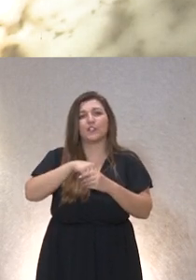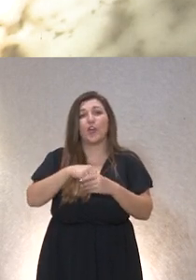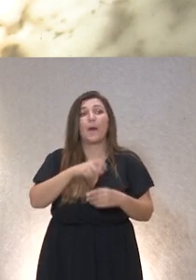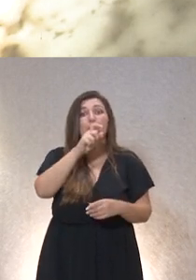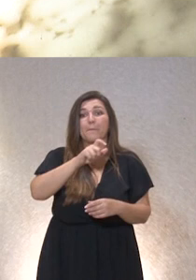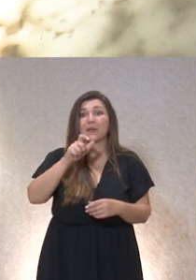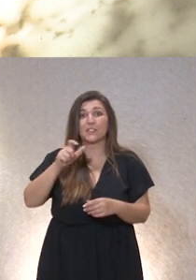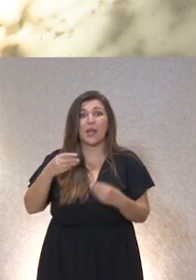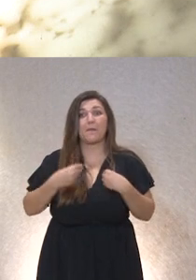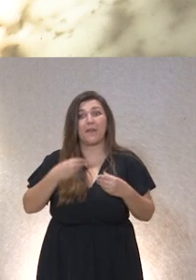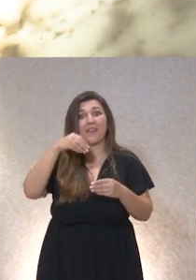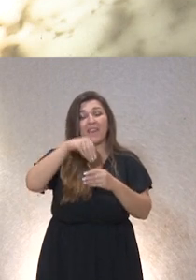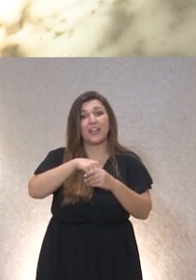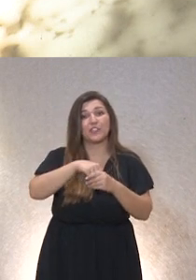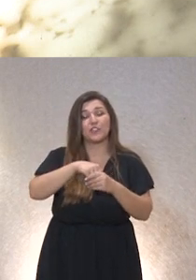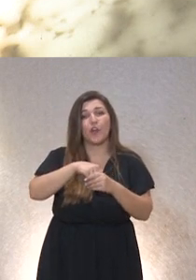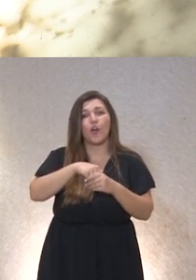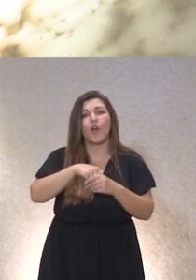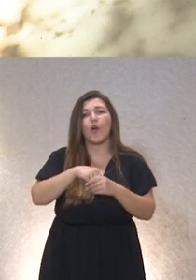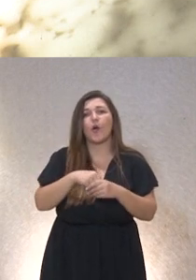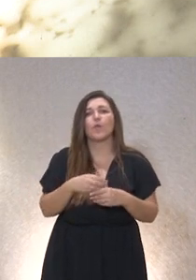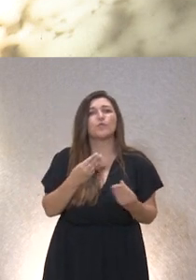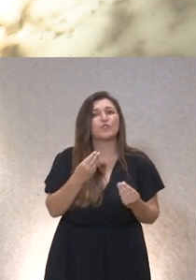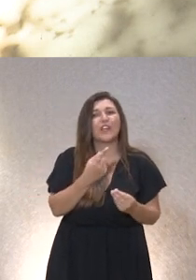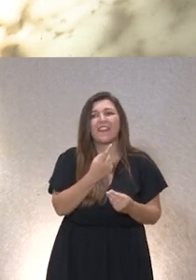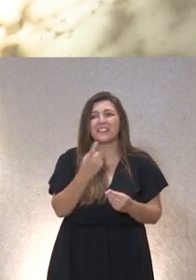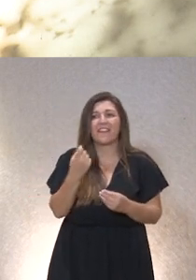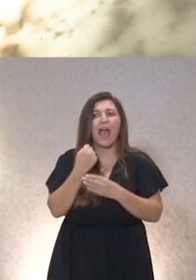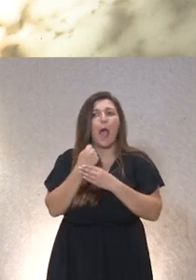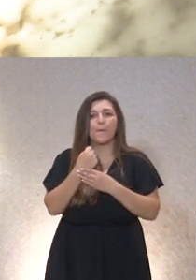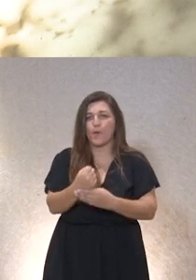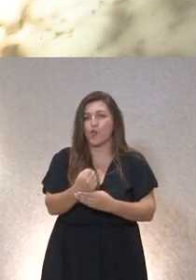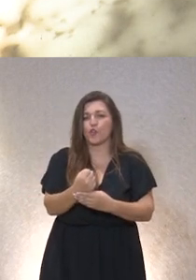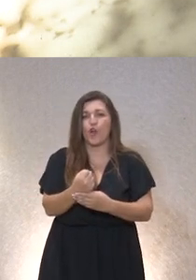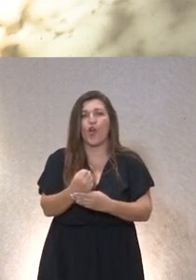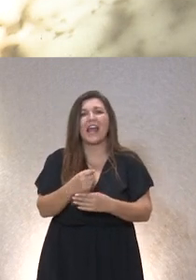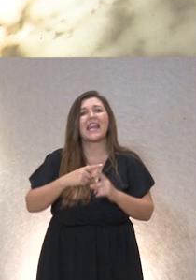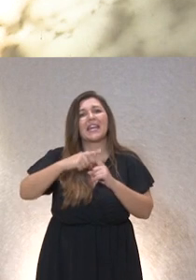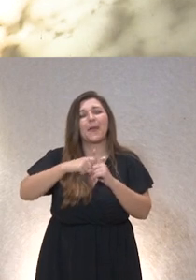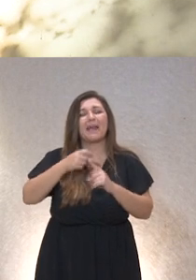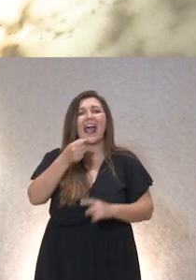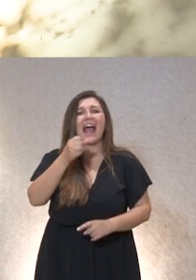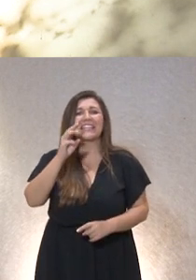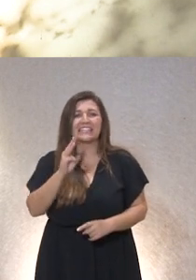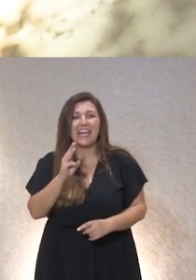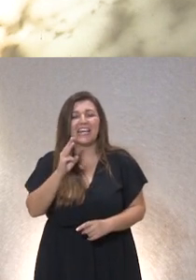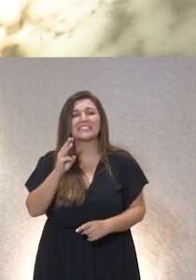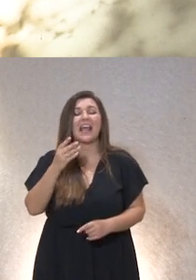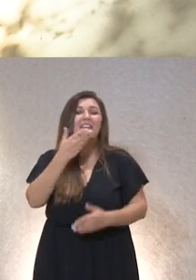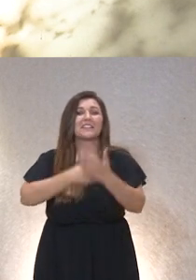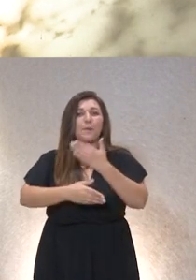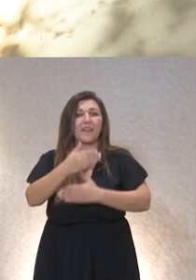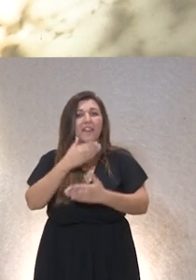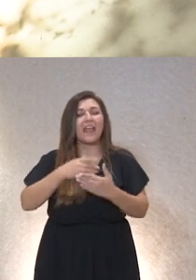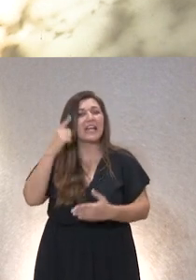conforman pues son personas que bueno que tienen grandes necesidades de apoyo tienen un nivel de A3 con discapacidad intelectual algunas con